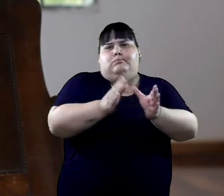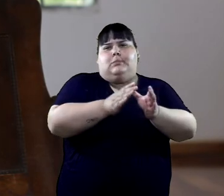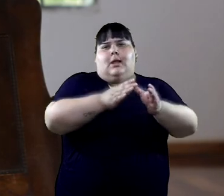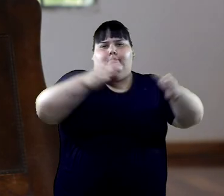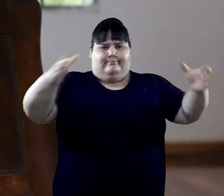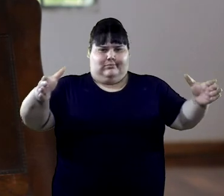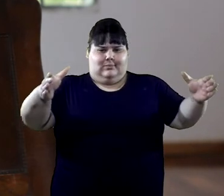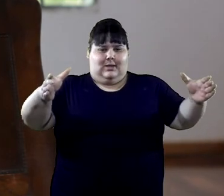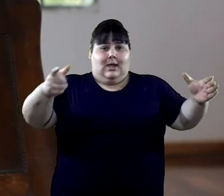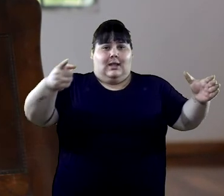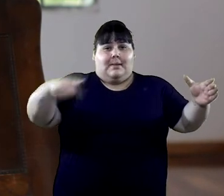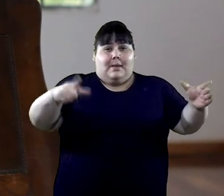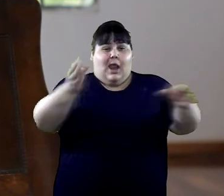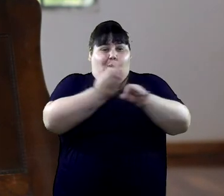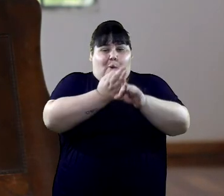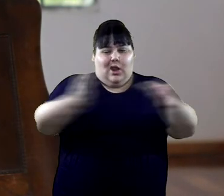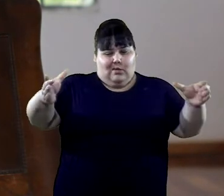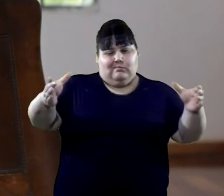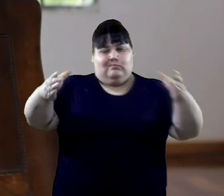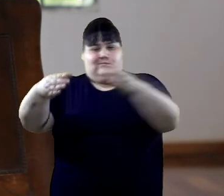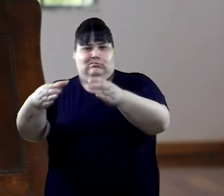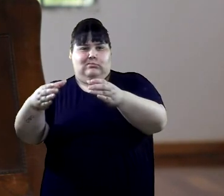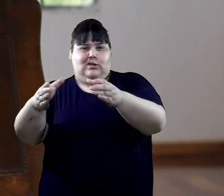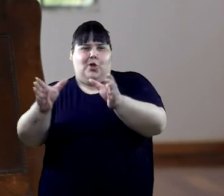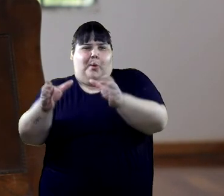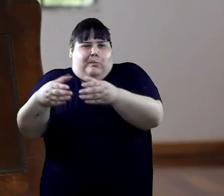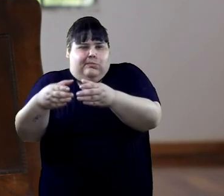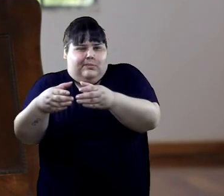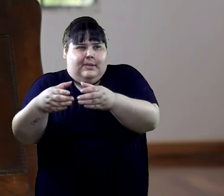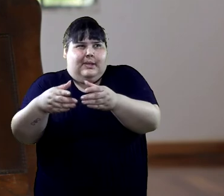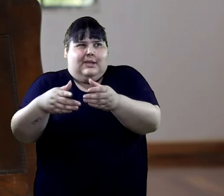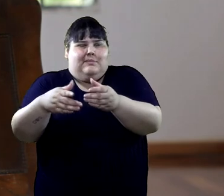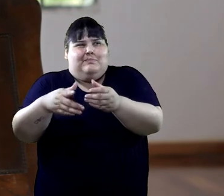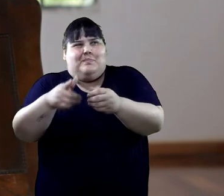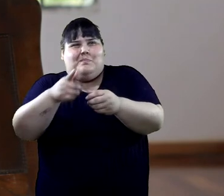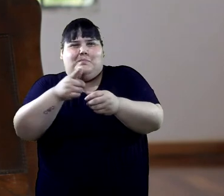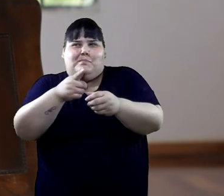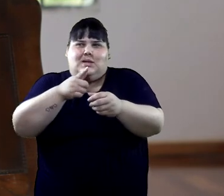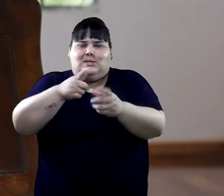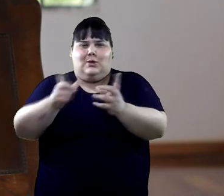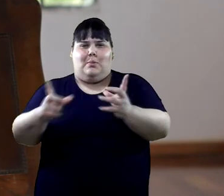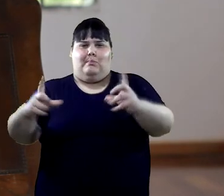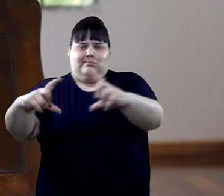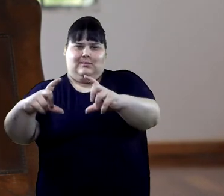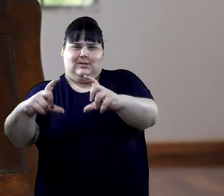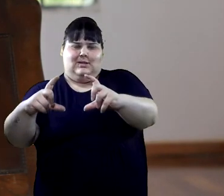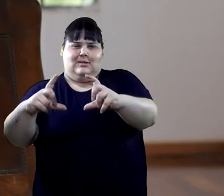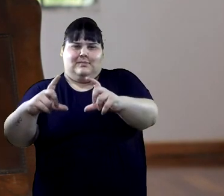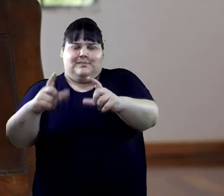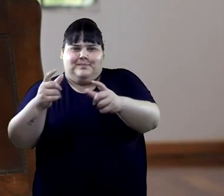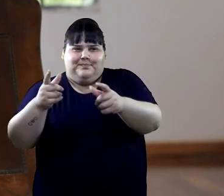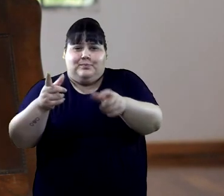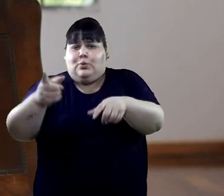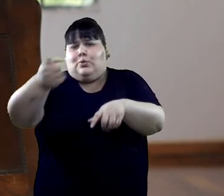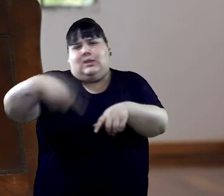paréntesis escuela, paréntesis vida. O sea, era como que la escuela siempre estaba dentro de un paréntesis.